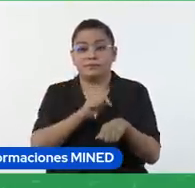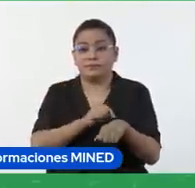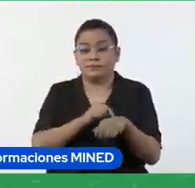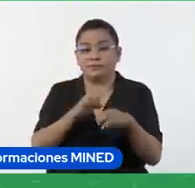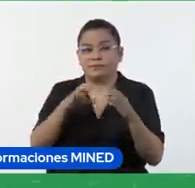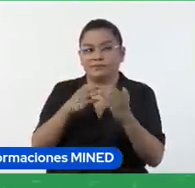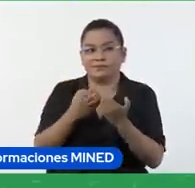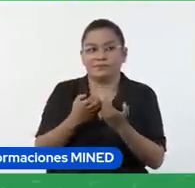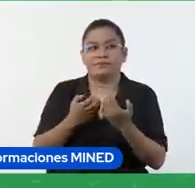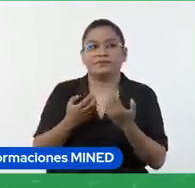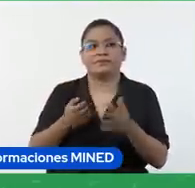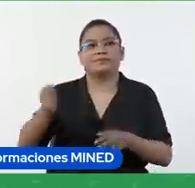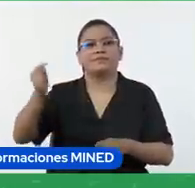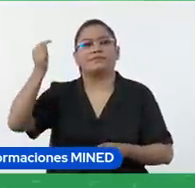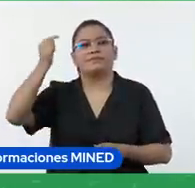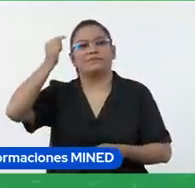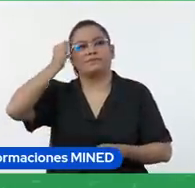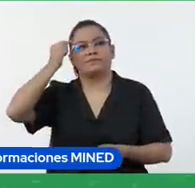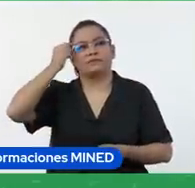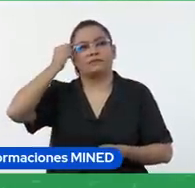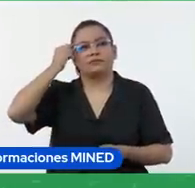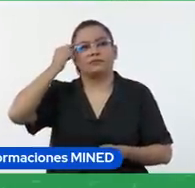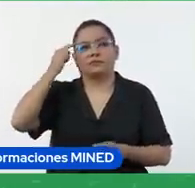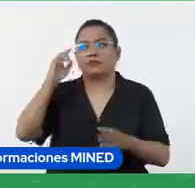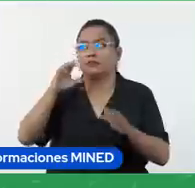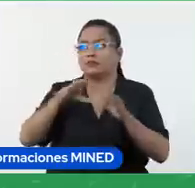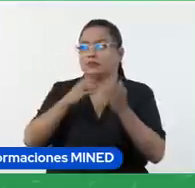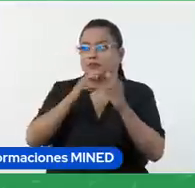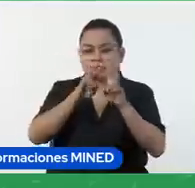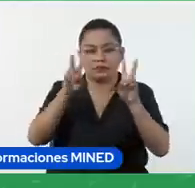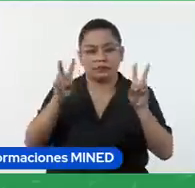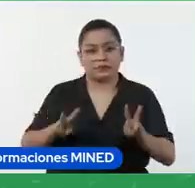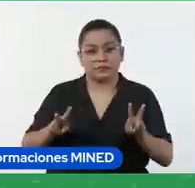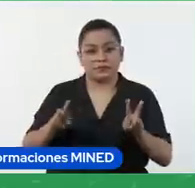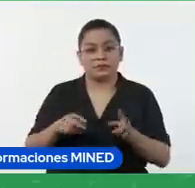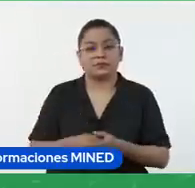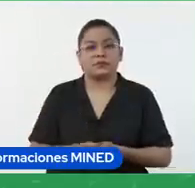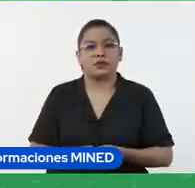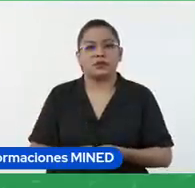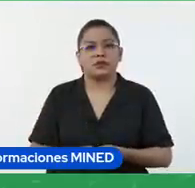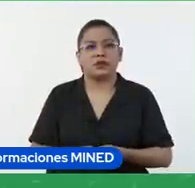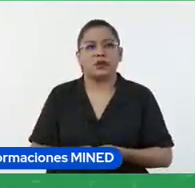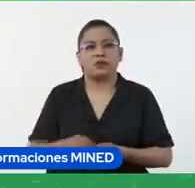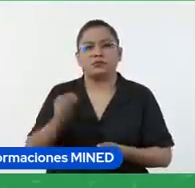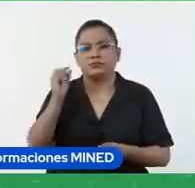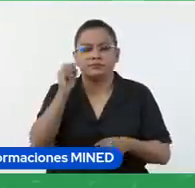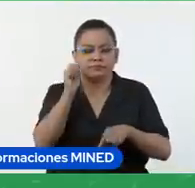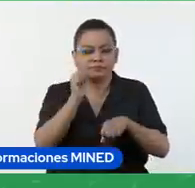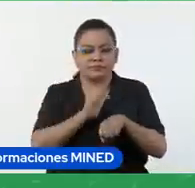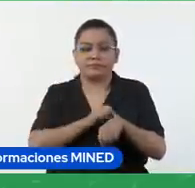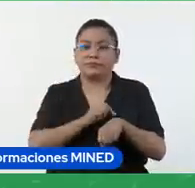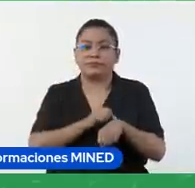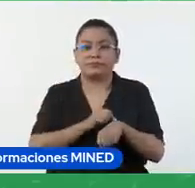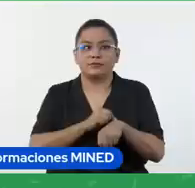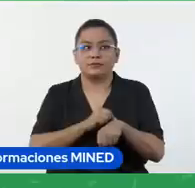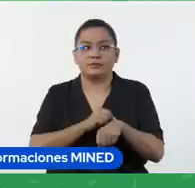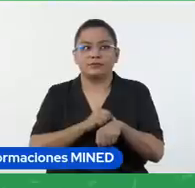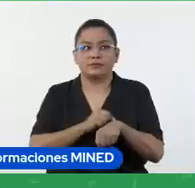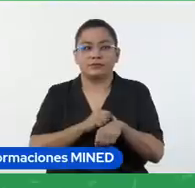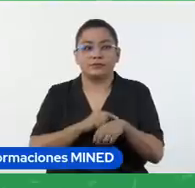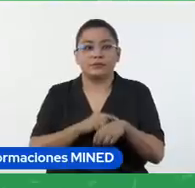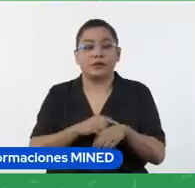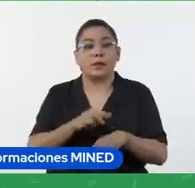Ya esto pensando en una clase en línea. Con pequeñas intervenciones en Google Meet,